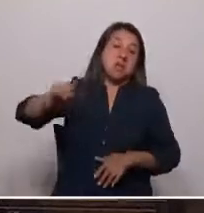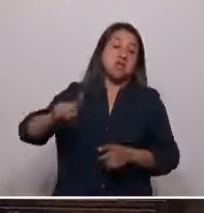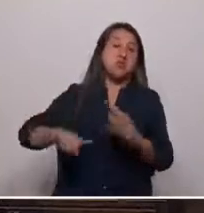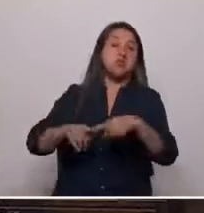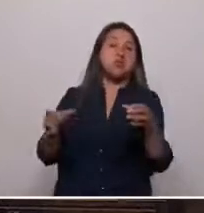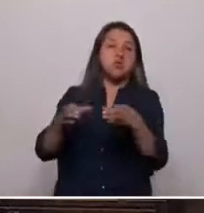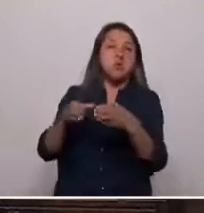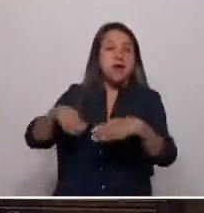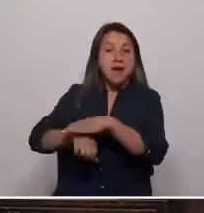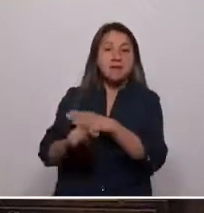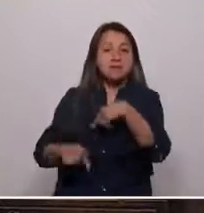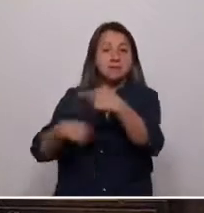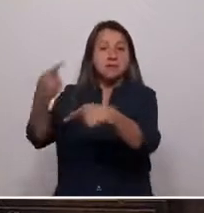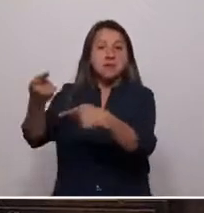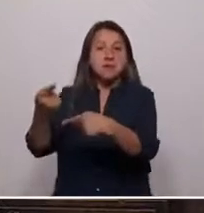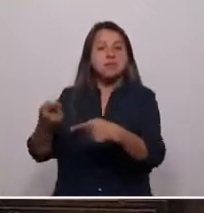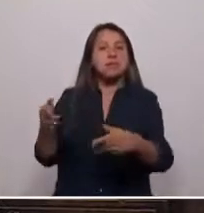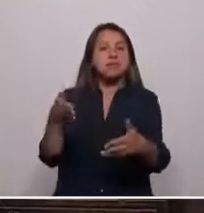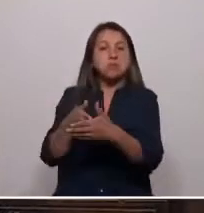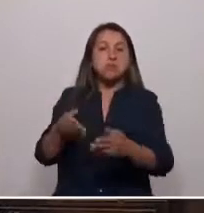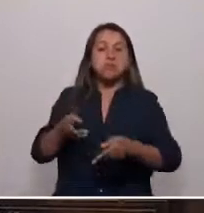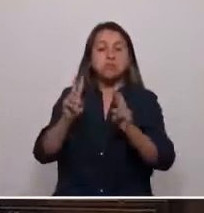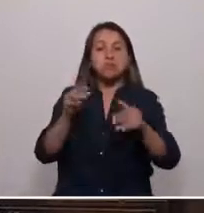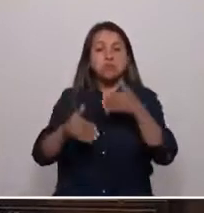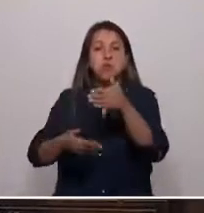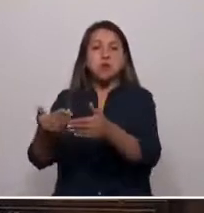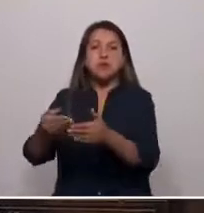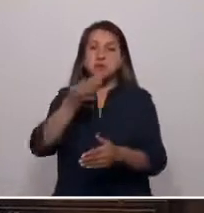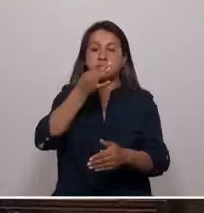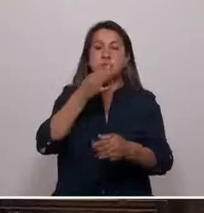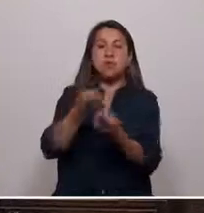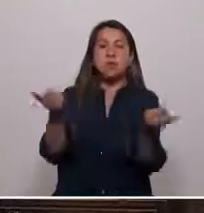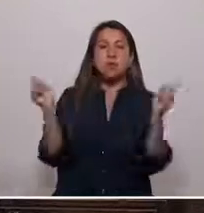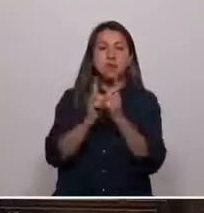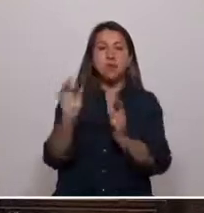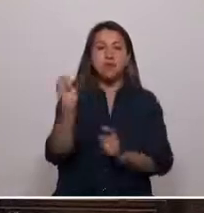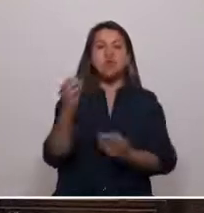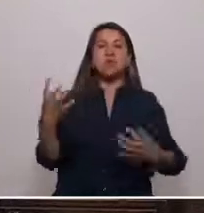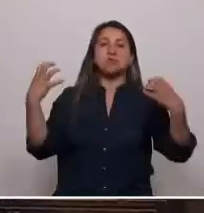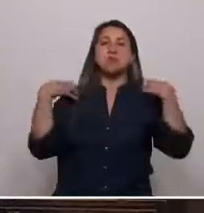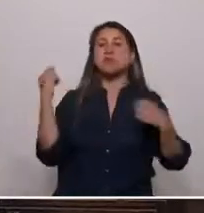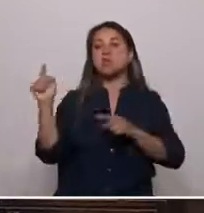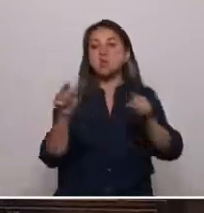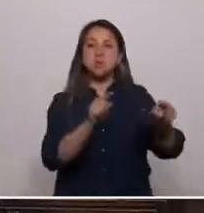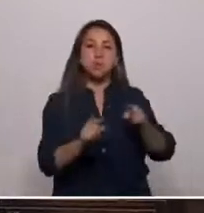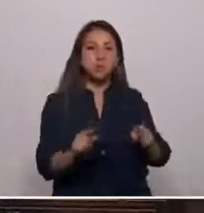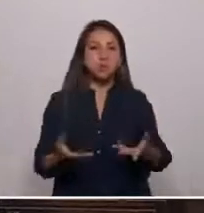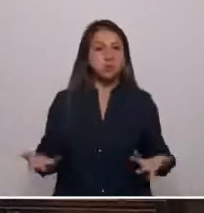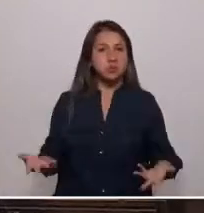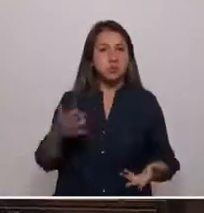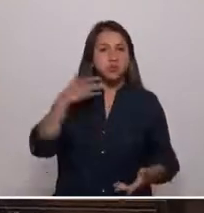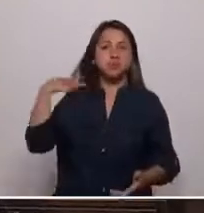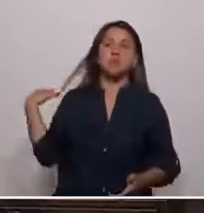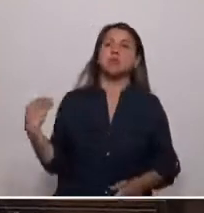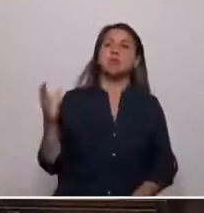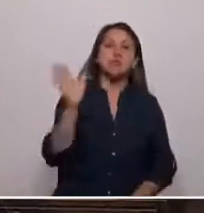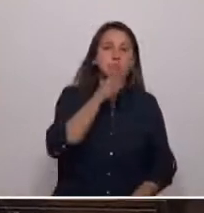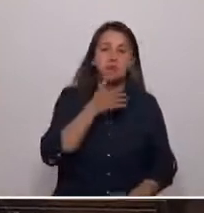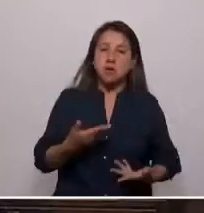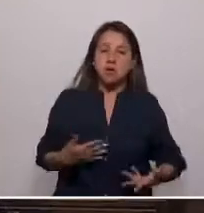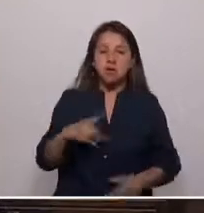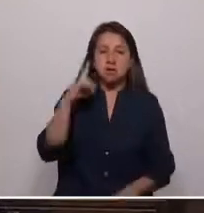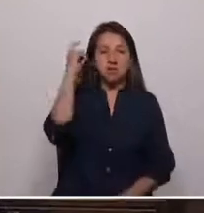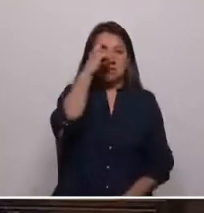impidiéndoles el progreso, depredando el medio ambiente o responsabilizándolas de nuestras falencias. No tengo complejos,